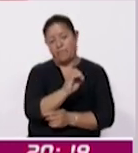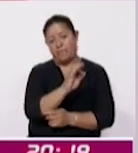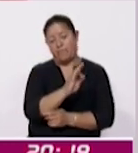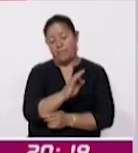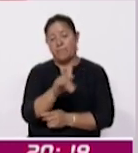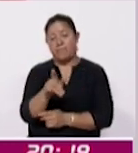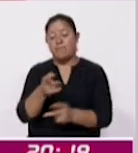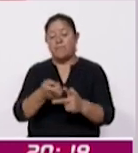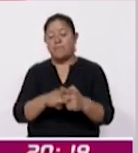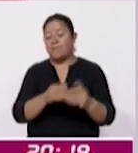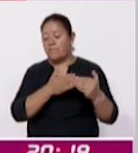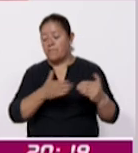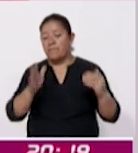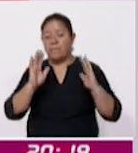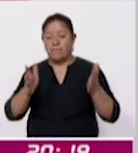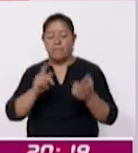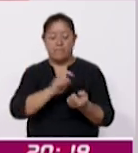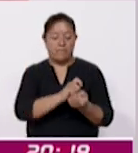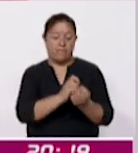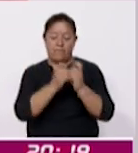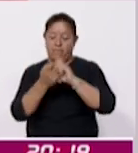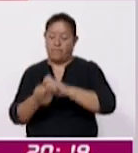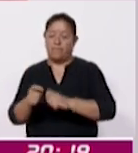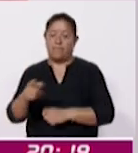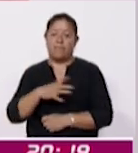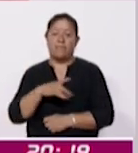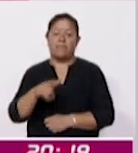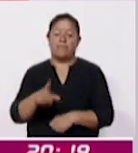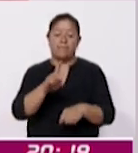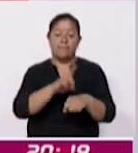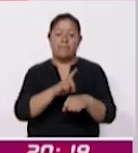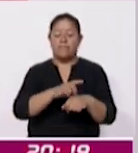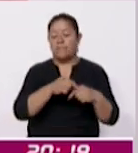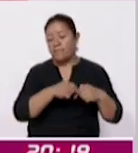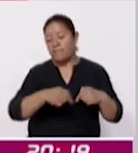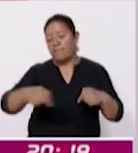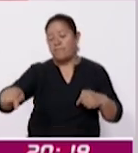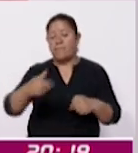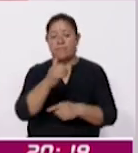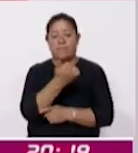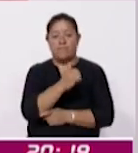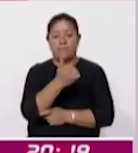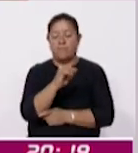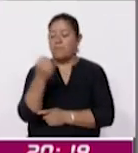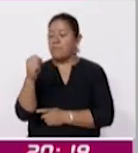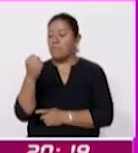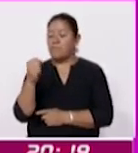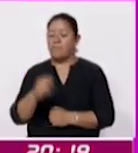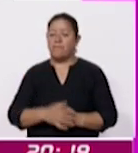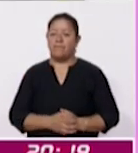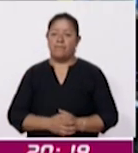iniciará formalmente el proceso de transición que abarcará los días restantes de agosto y todo septiembre.